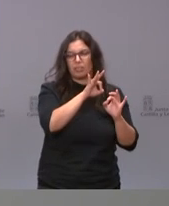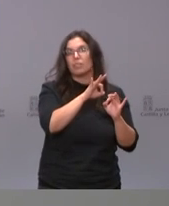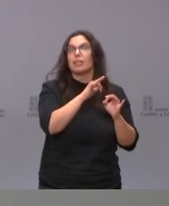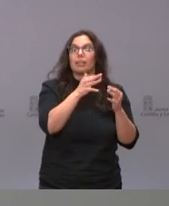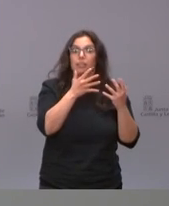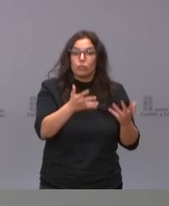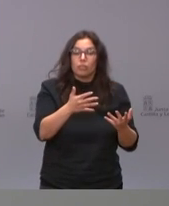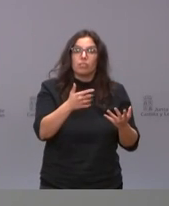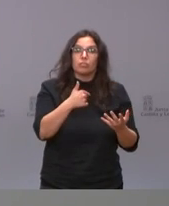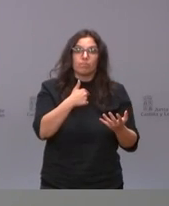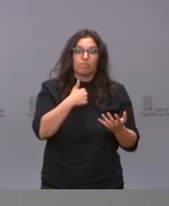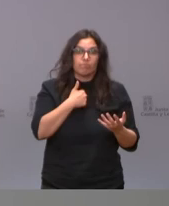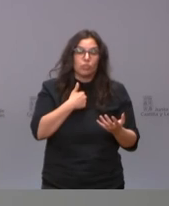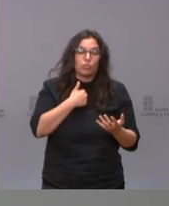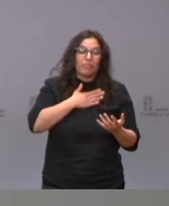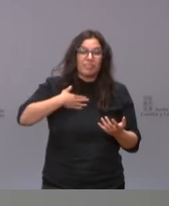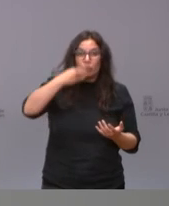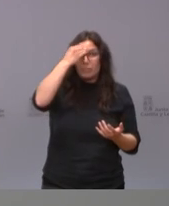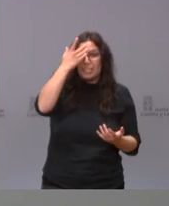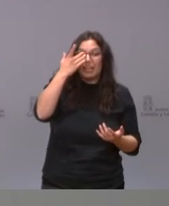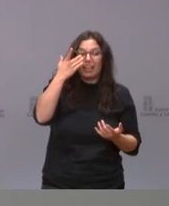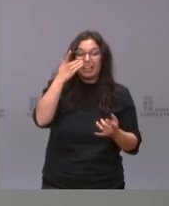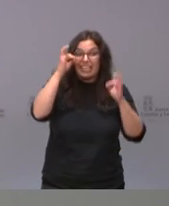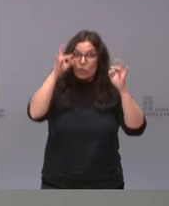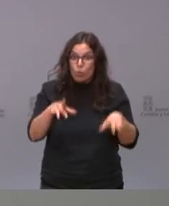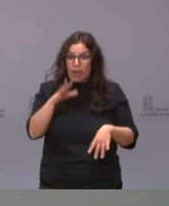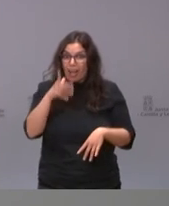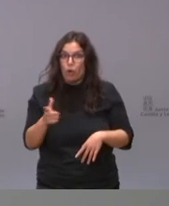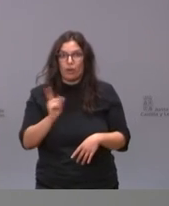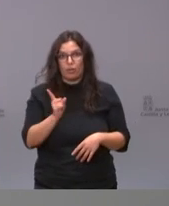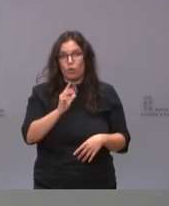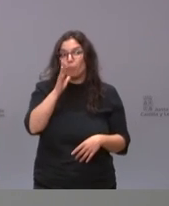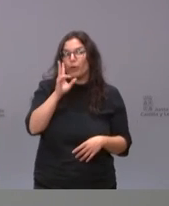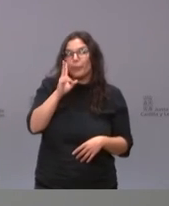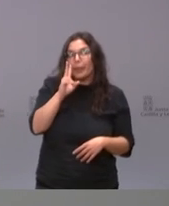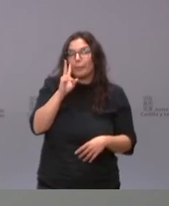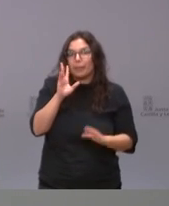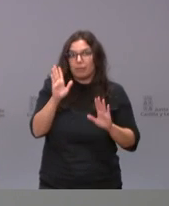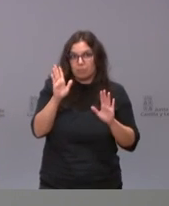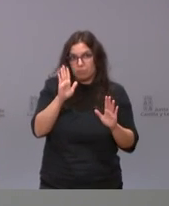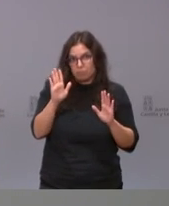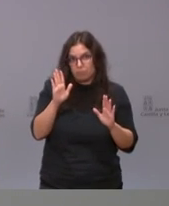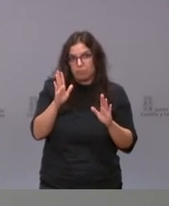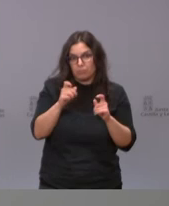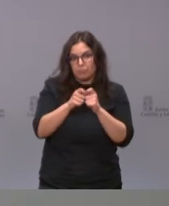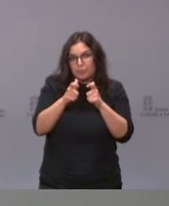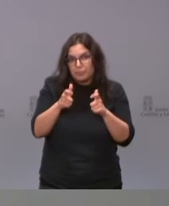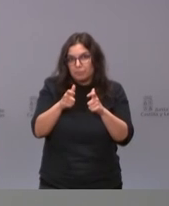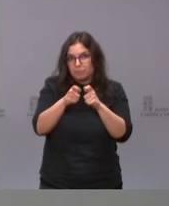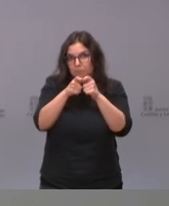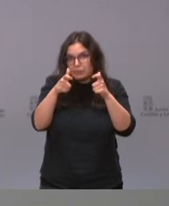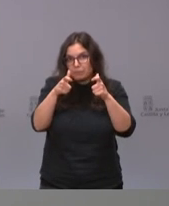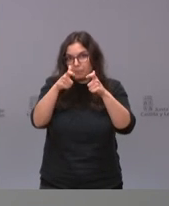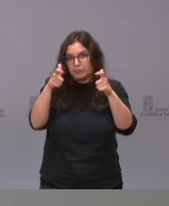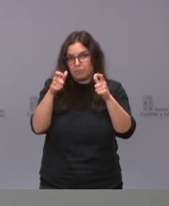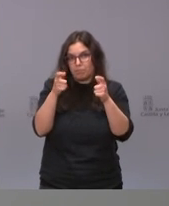esto puede que no suceda por la manera en la que están yendo los datos que las subidas son más paulatinas pero